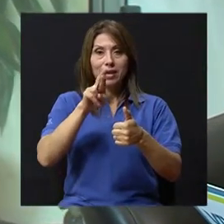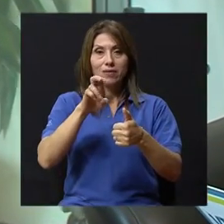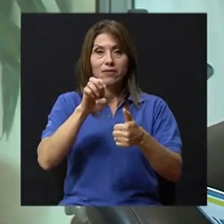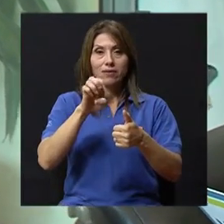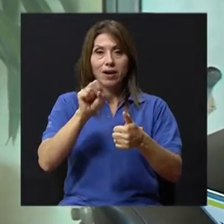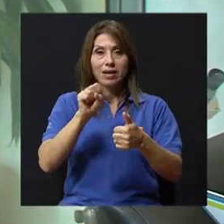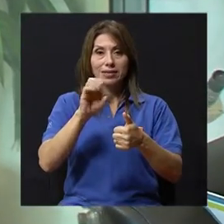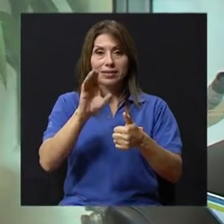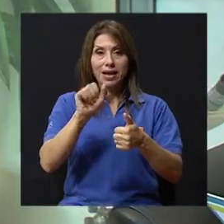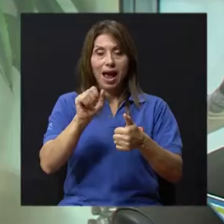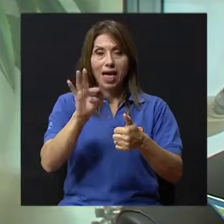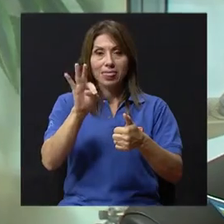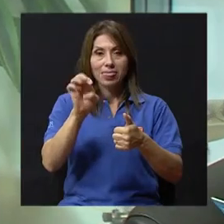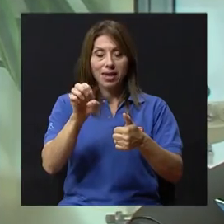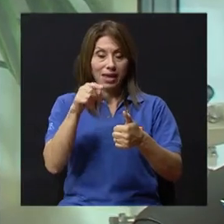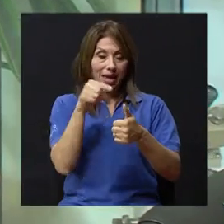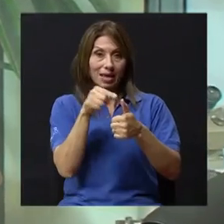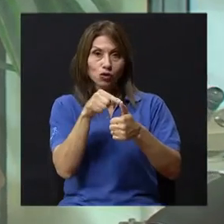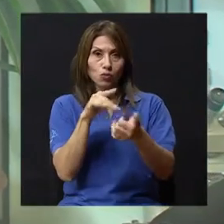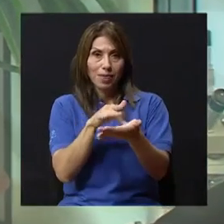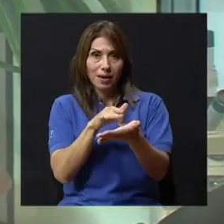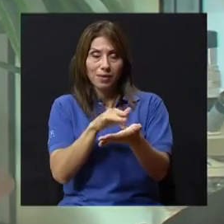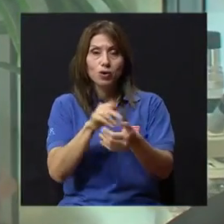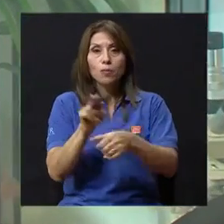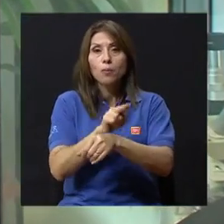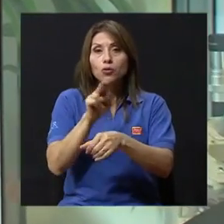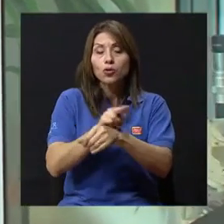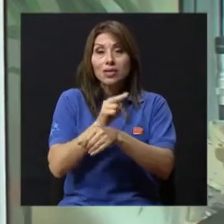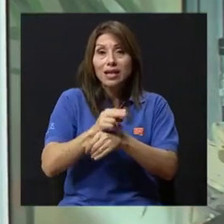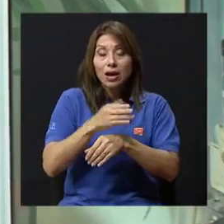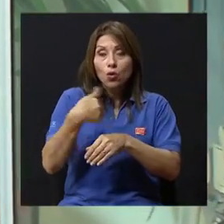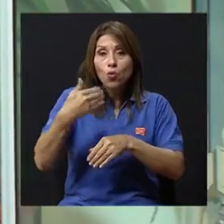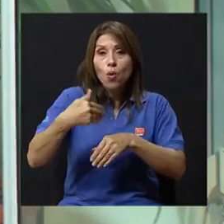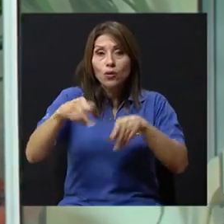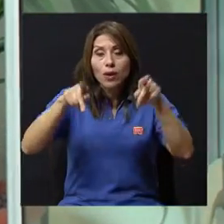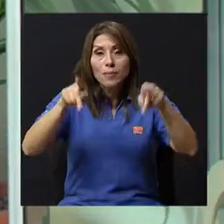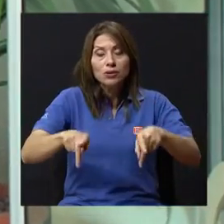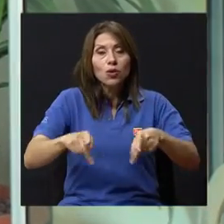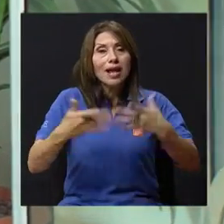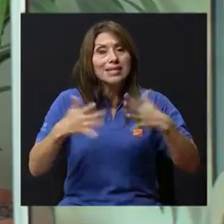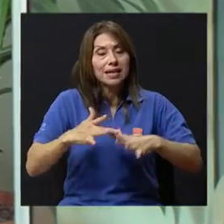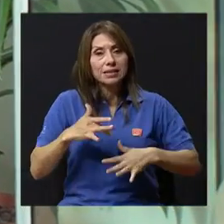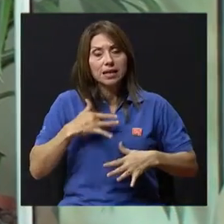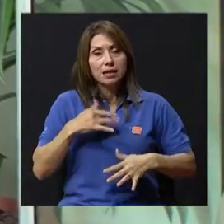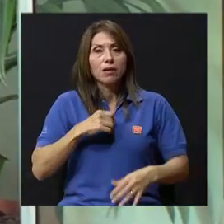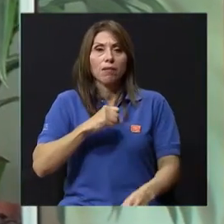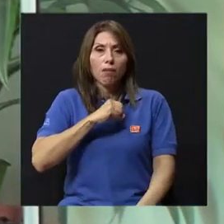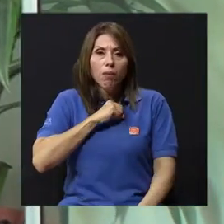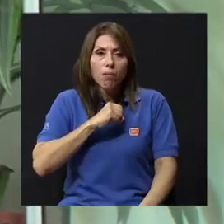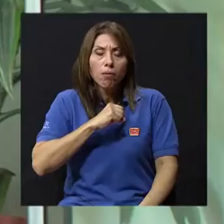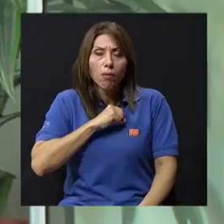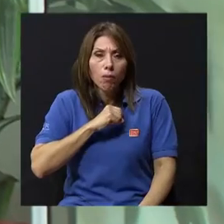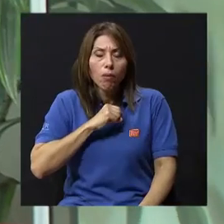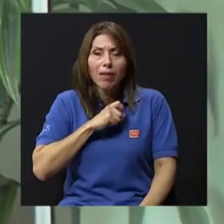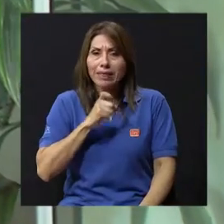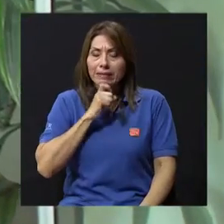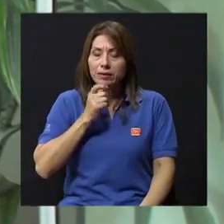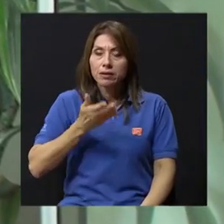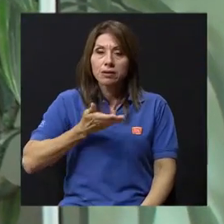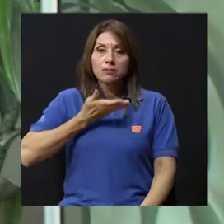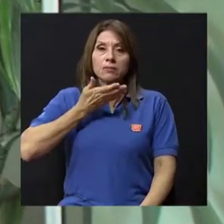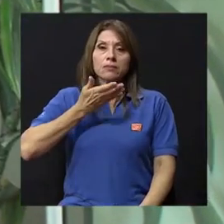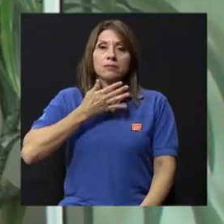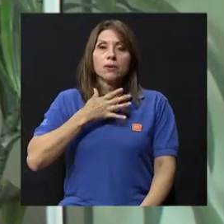que vamos a utilizar cuando el paciente, el niño, el adolescente, el adulto está con tos, con apretación de pecho, con dificultad para